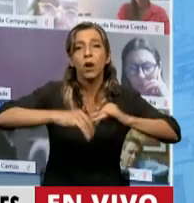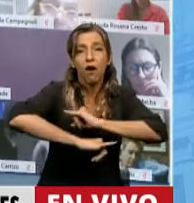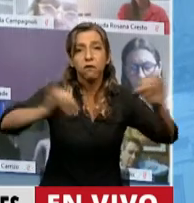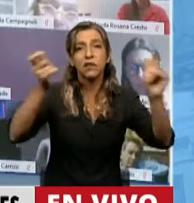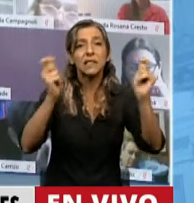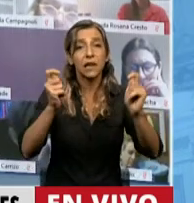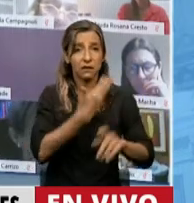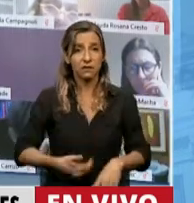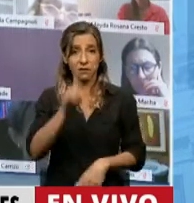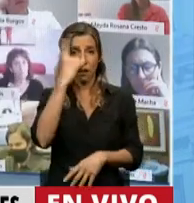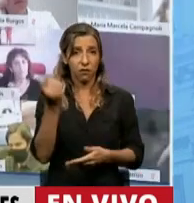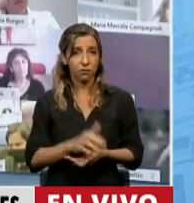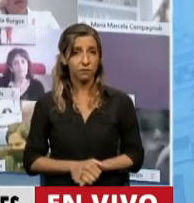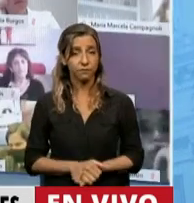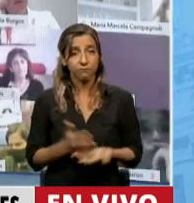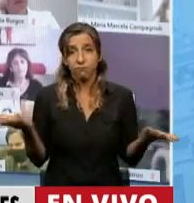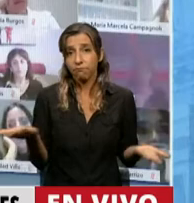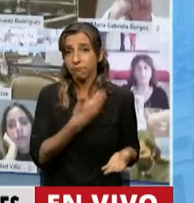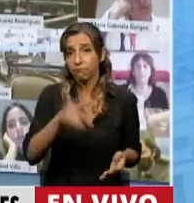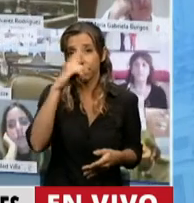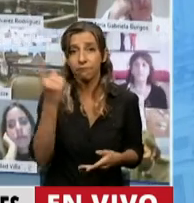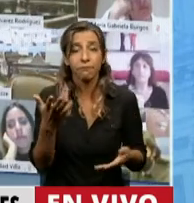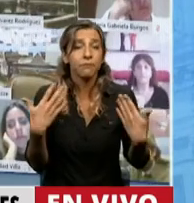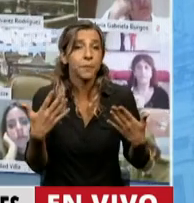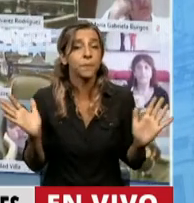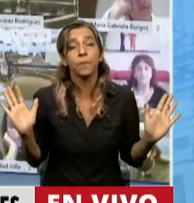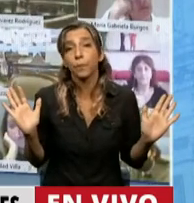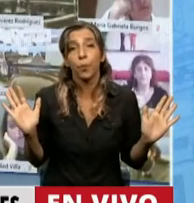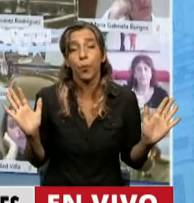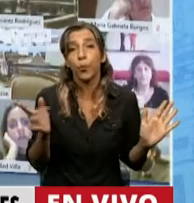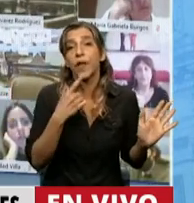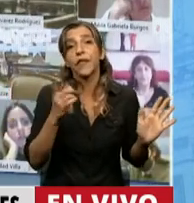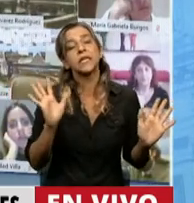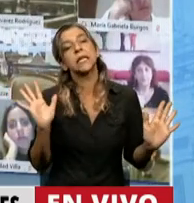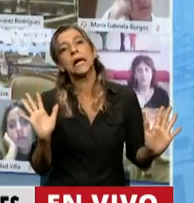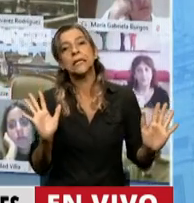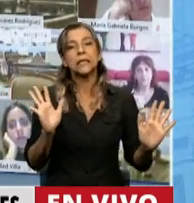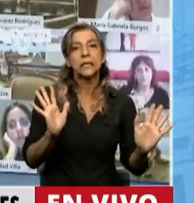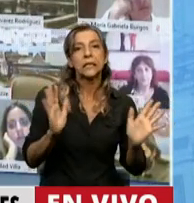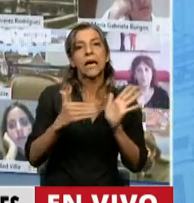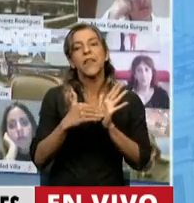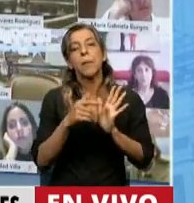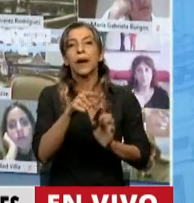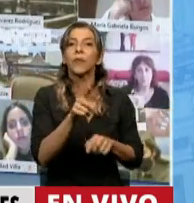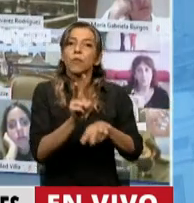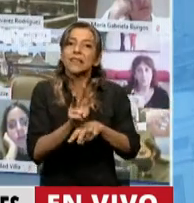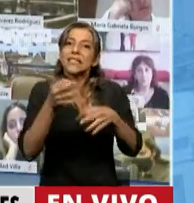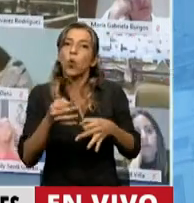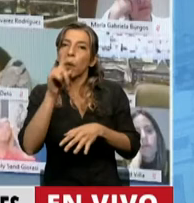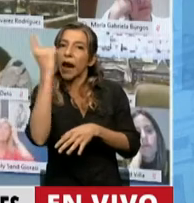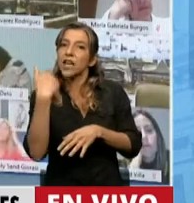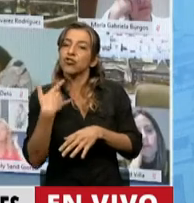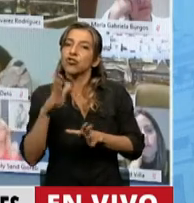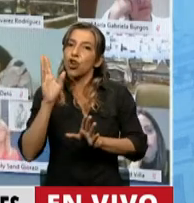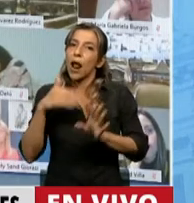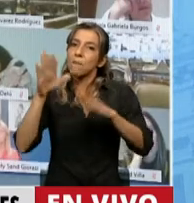puede determinar que alguna actividad vulnera la seguridad nacional y entonces no da ninguna información. Eso